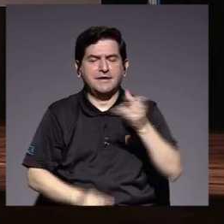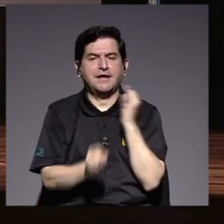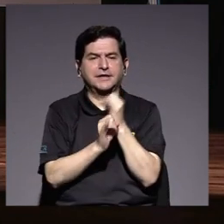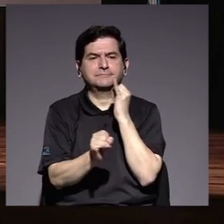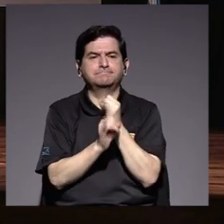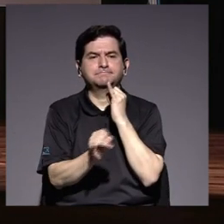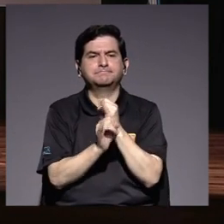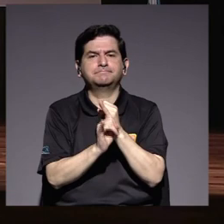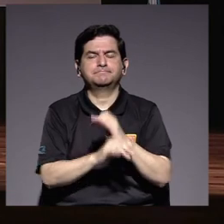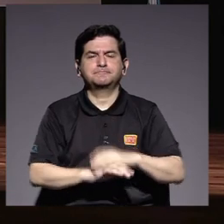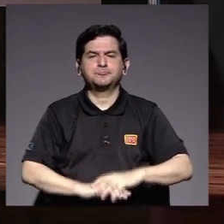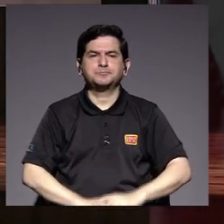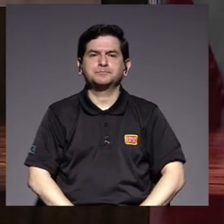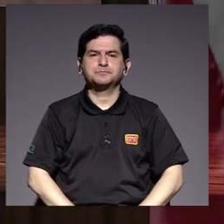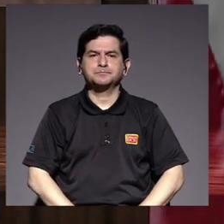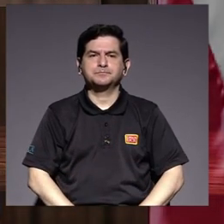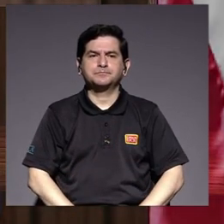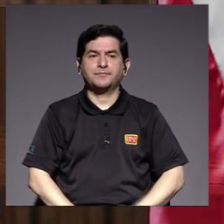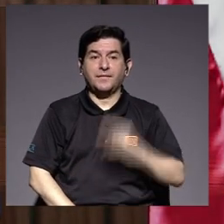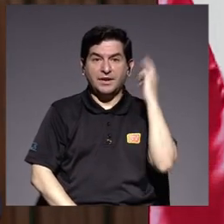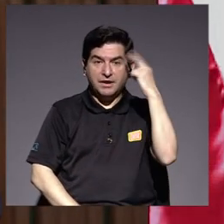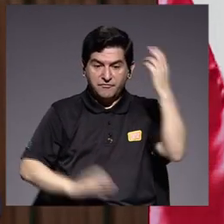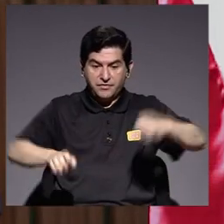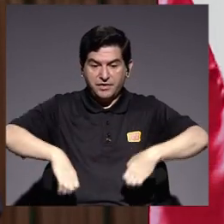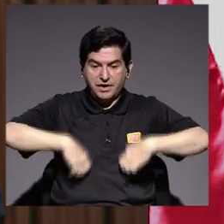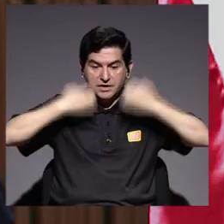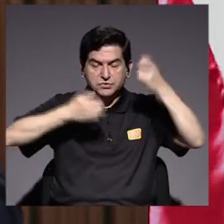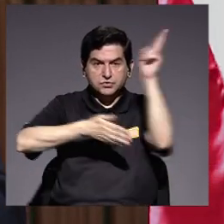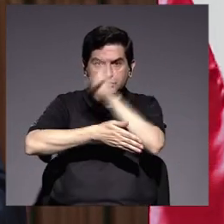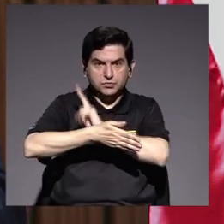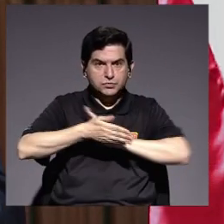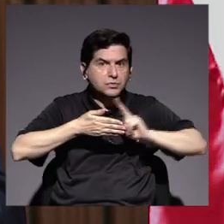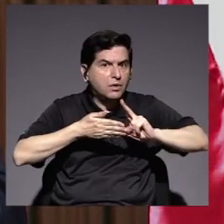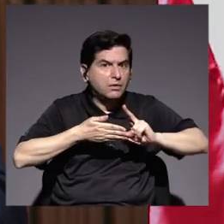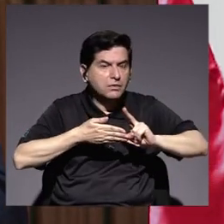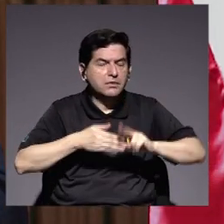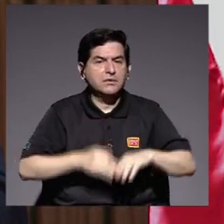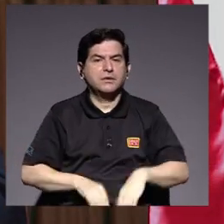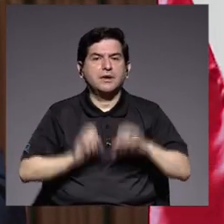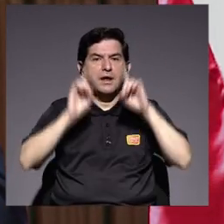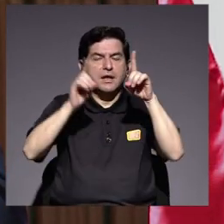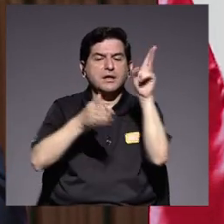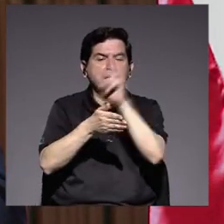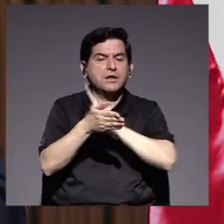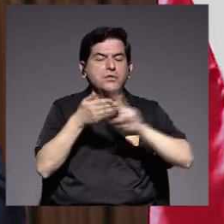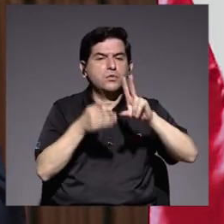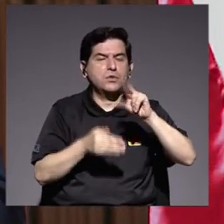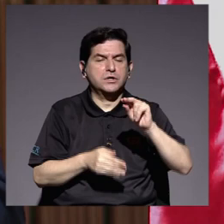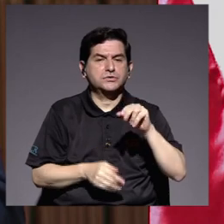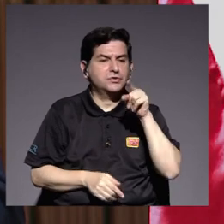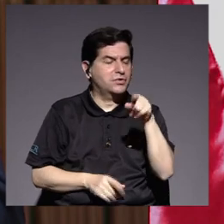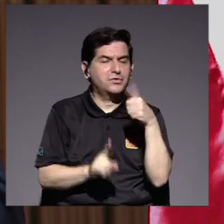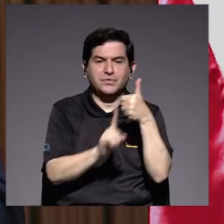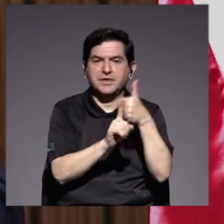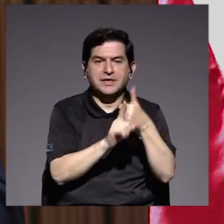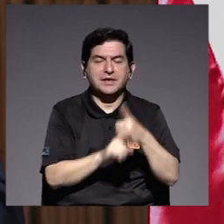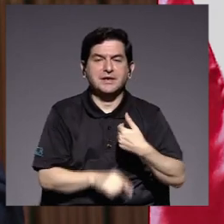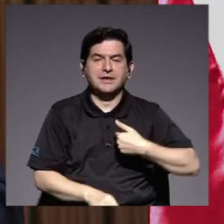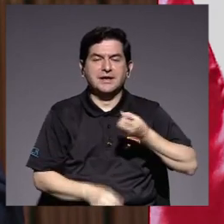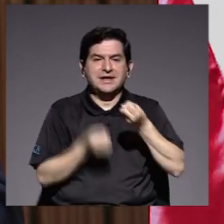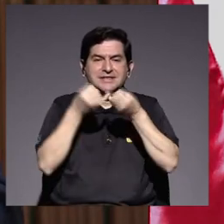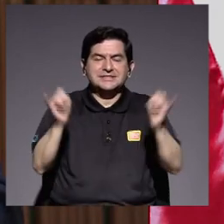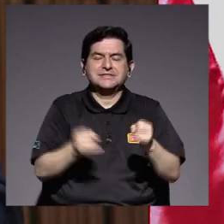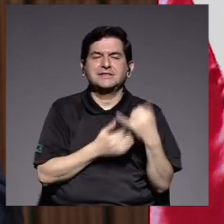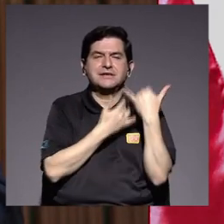institución. La razón de ser de la universidad es que la educación superior no sería tal si no se aspirara a la